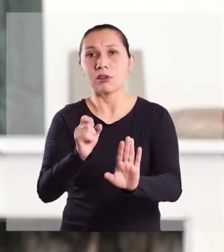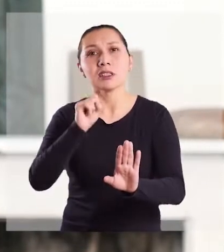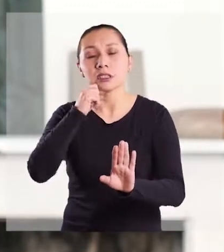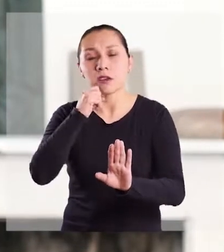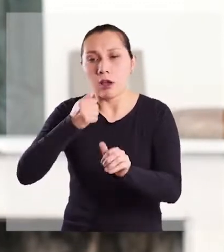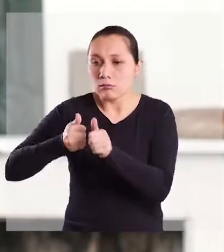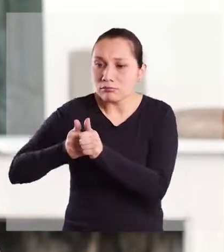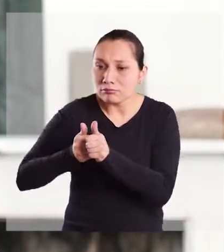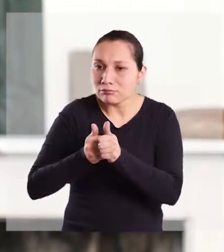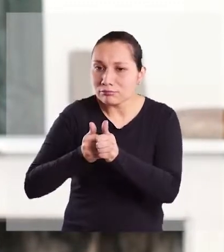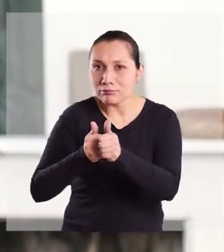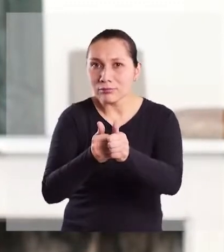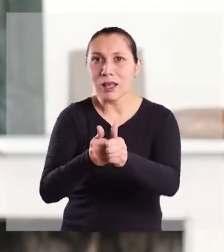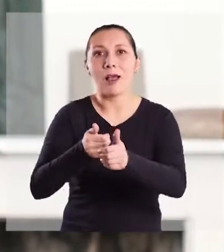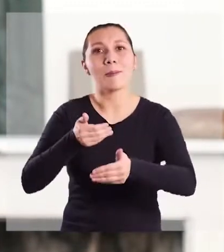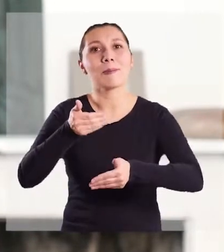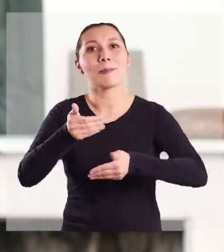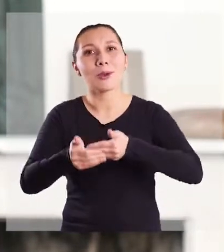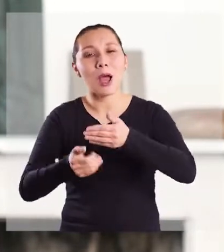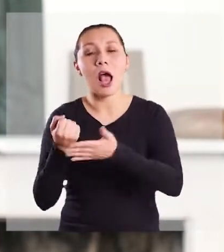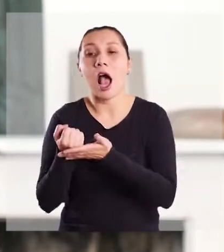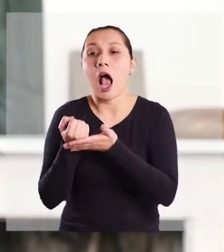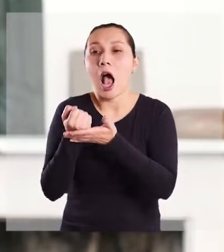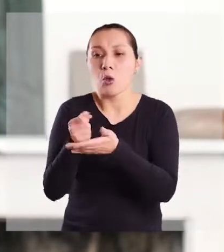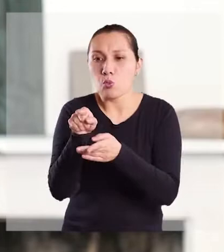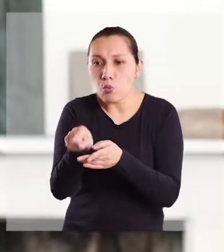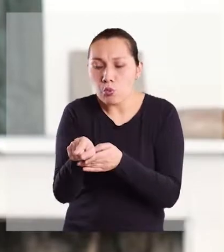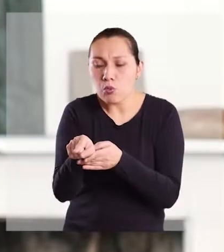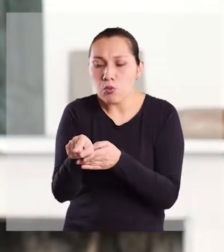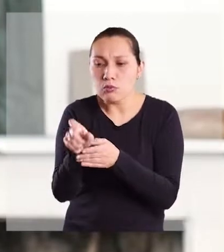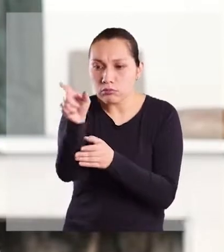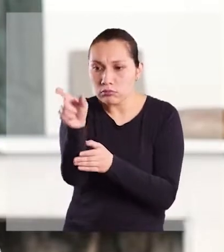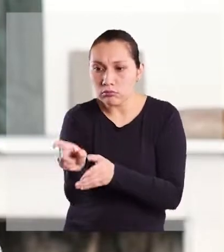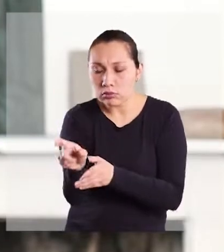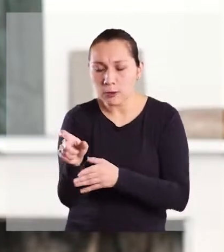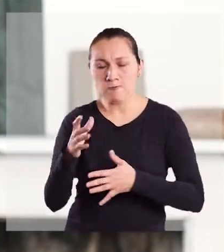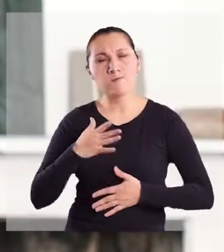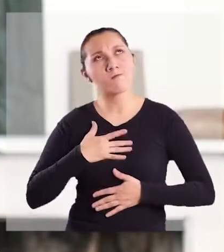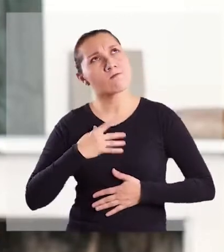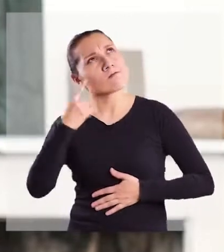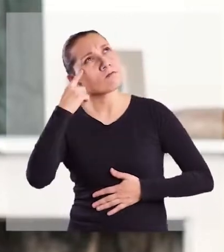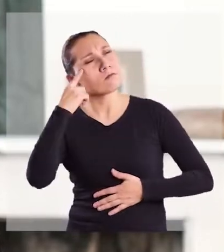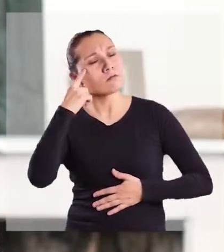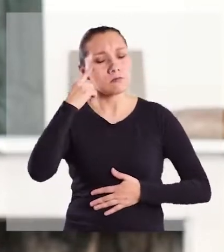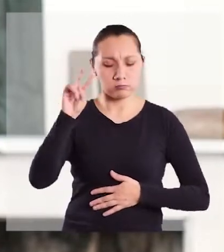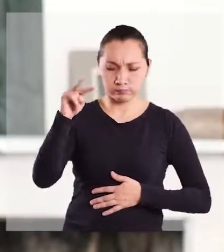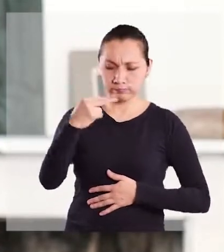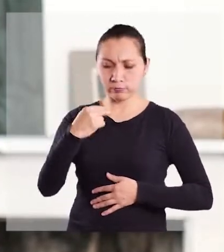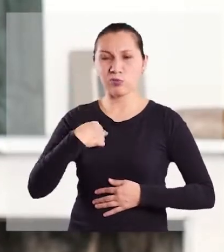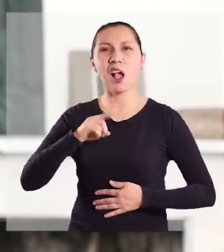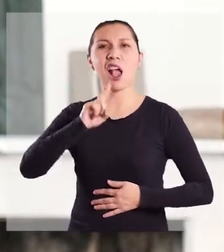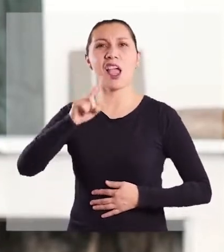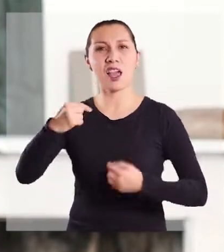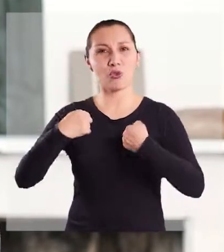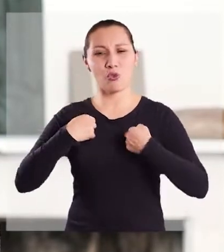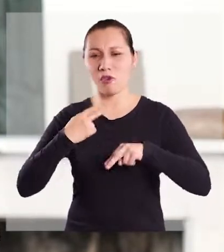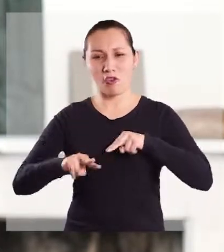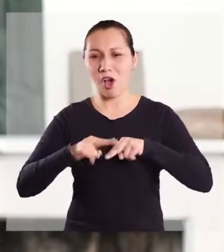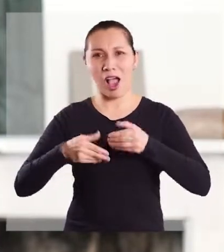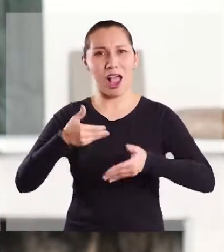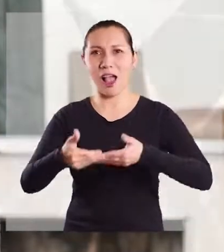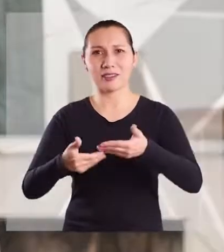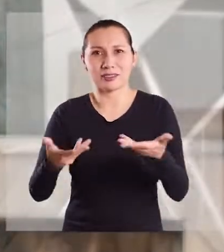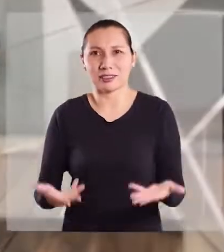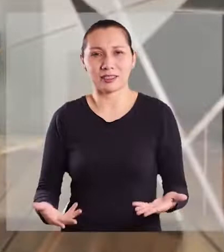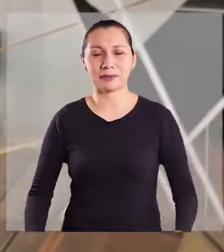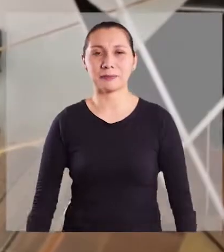sino que acompañar un proceso, ayudarlo a auto formarse y auto entenderse quiénes son y qué tiene que